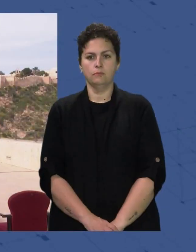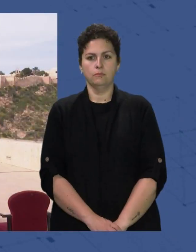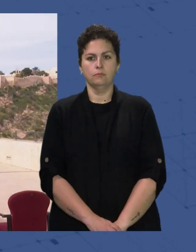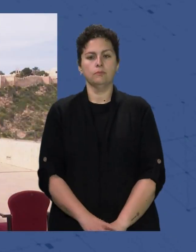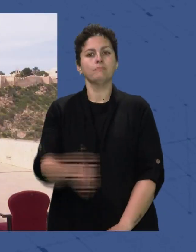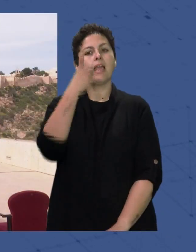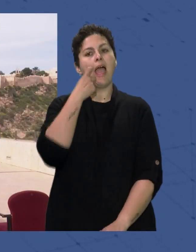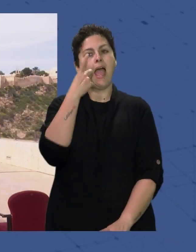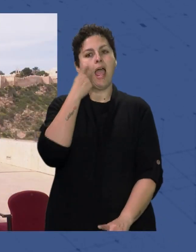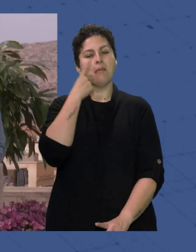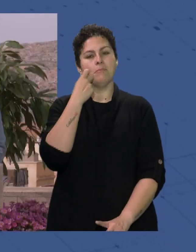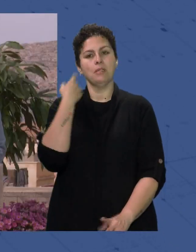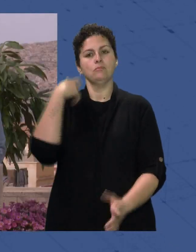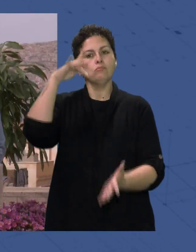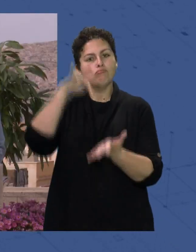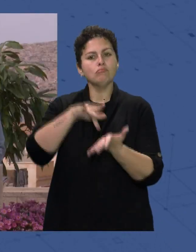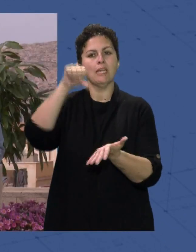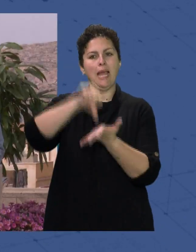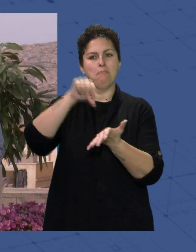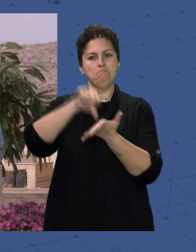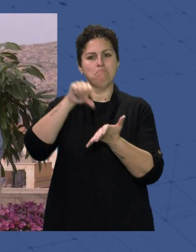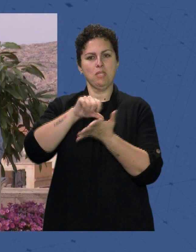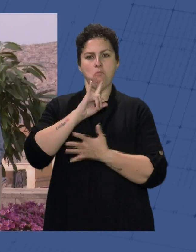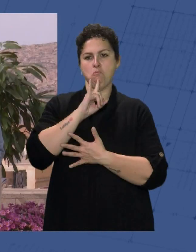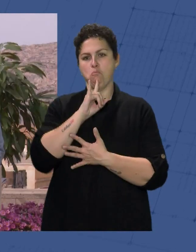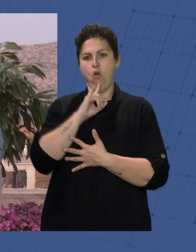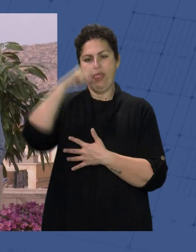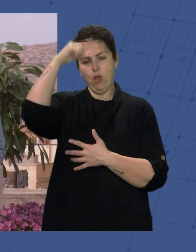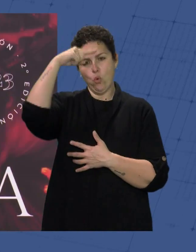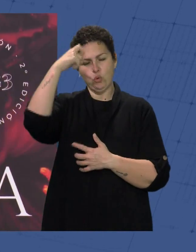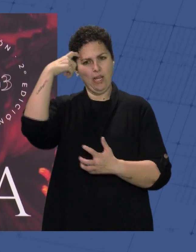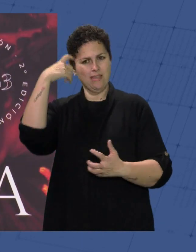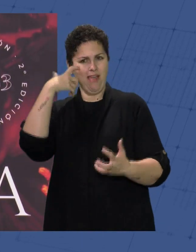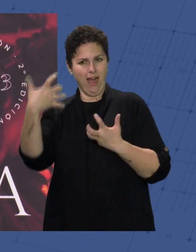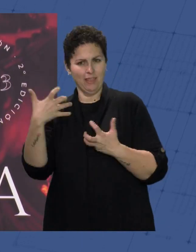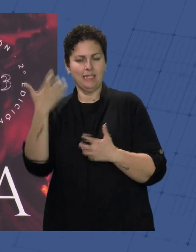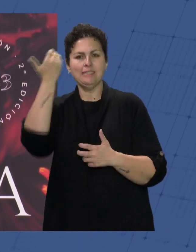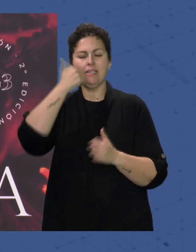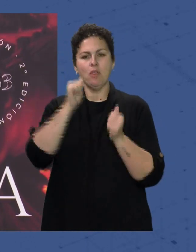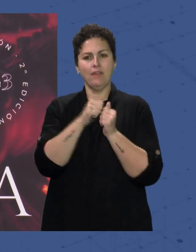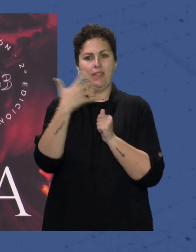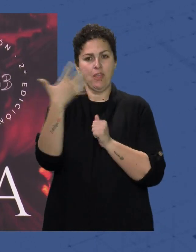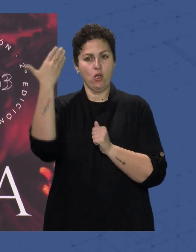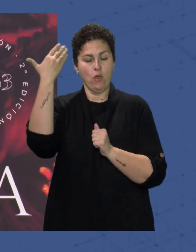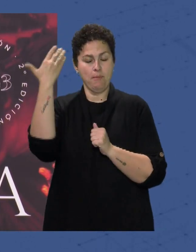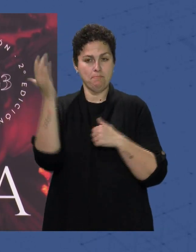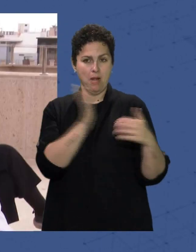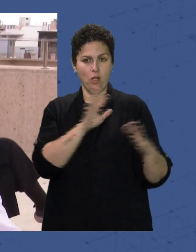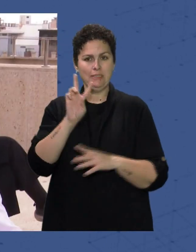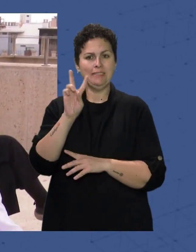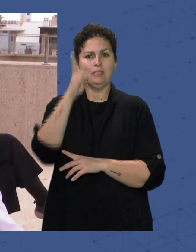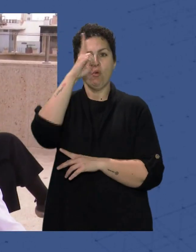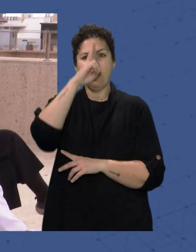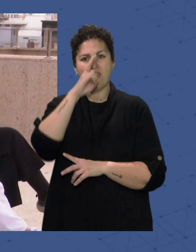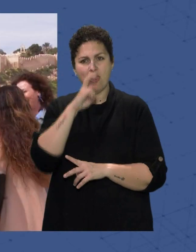Almería se convierte En la capital De la moda La cultura Y el arte El sábado 25 de marzo Con la segunda edición MAC